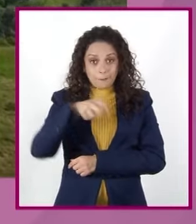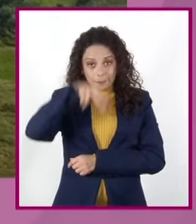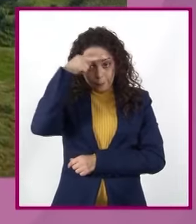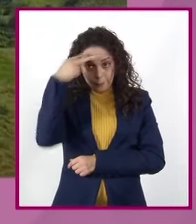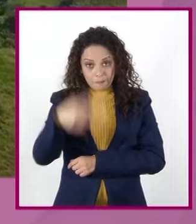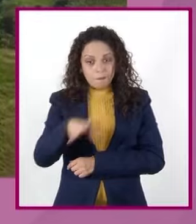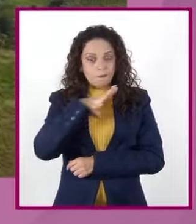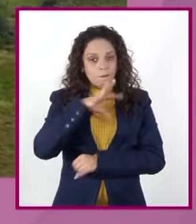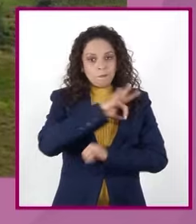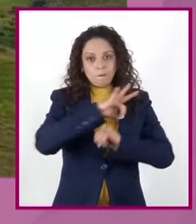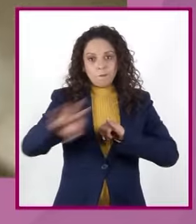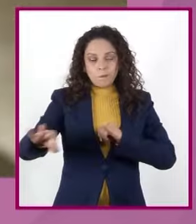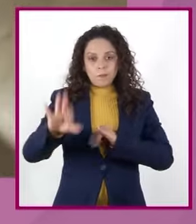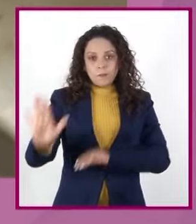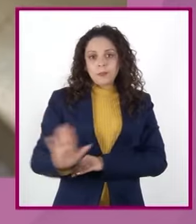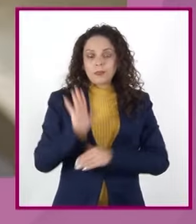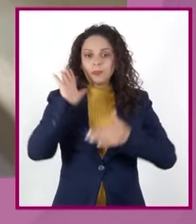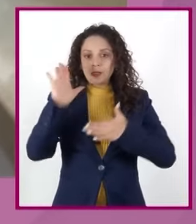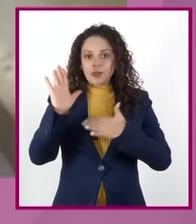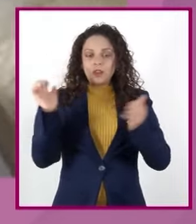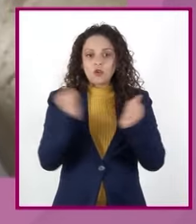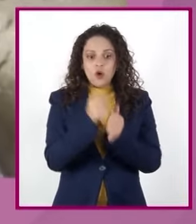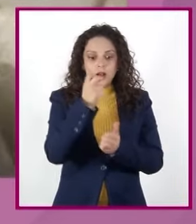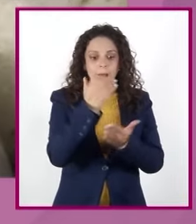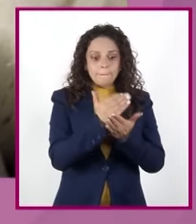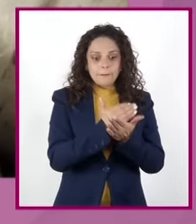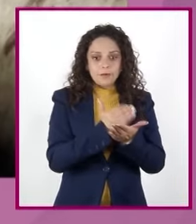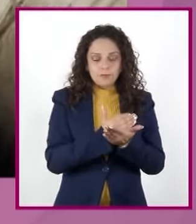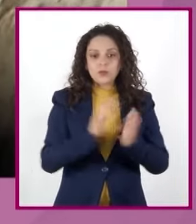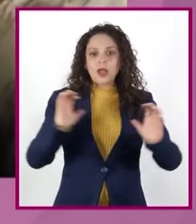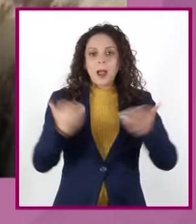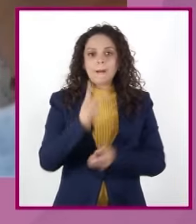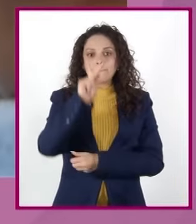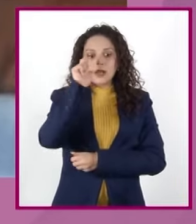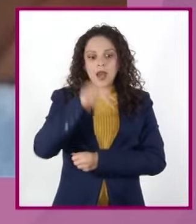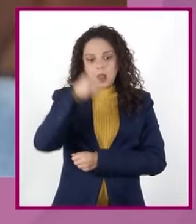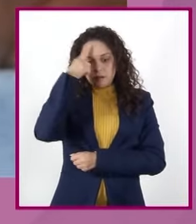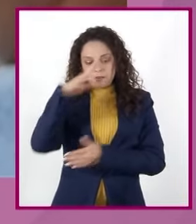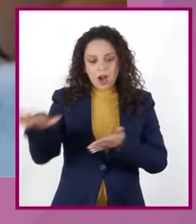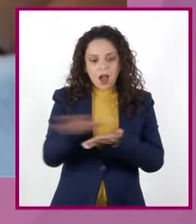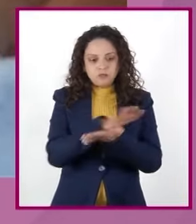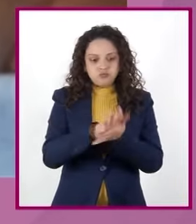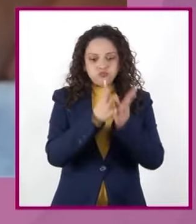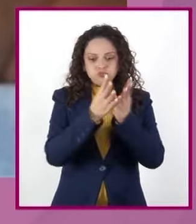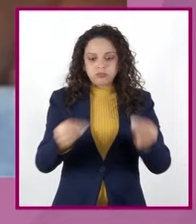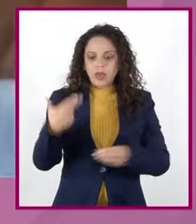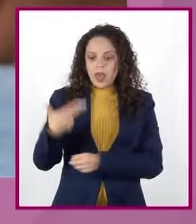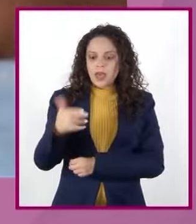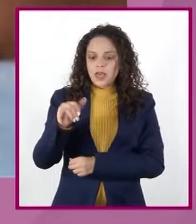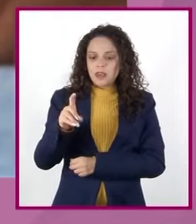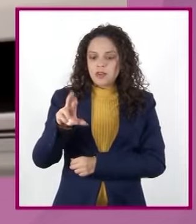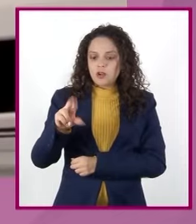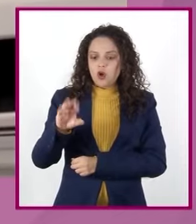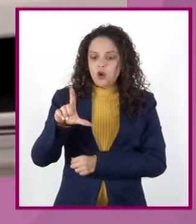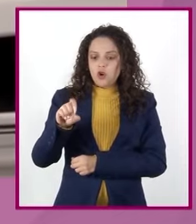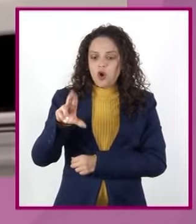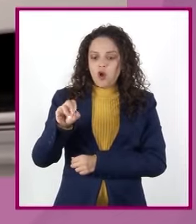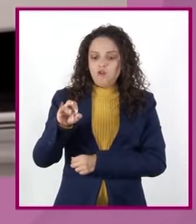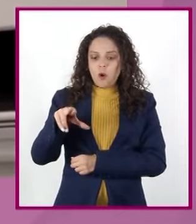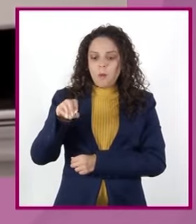ante el Protocolo de Montreal Al crear el Plan Nacional de Eliminación de Hidrocloroflorocarbonos